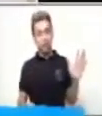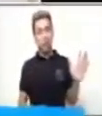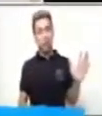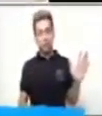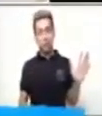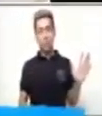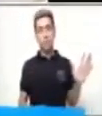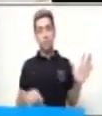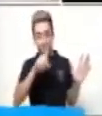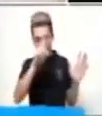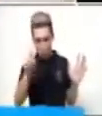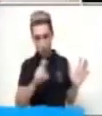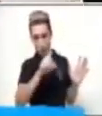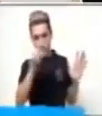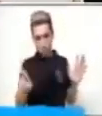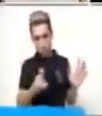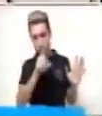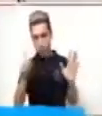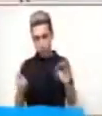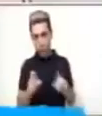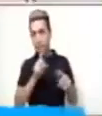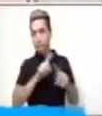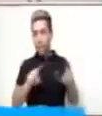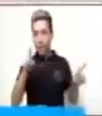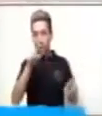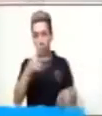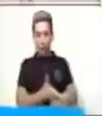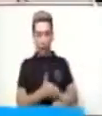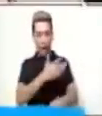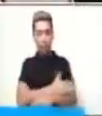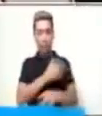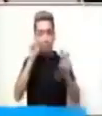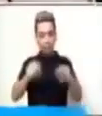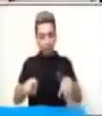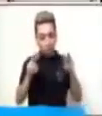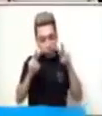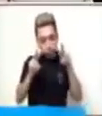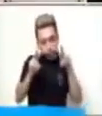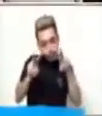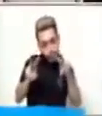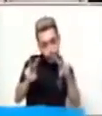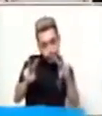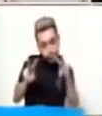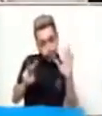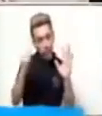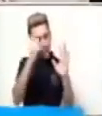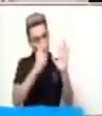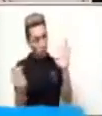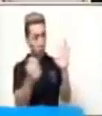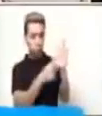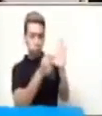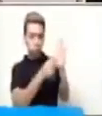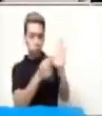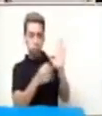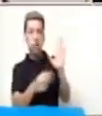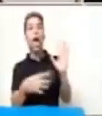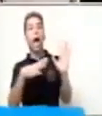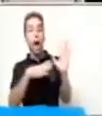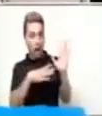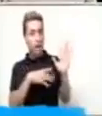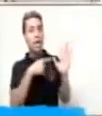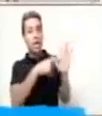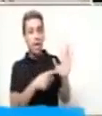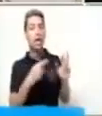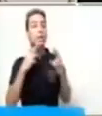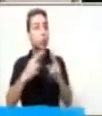adivinanzas, necesitamos observar detenidamente la imagen porque dentro de ella se encuentran las